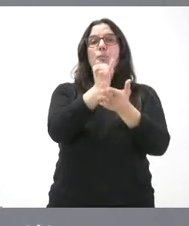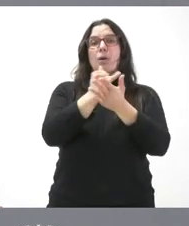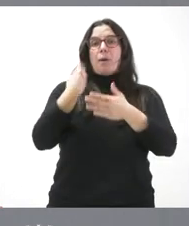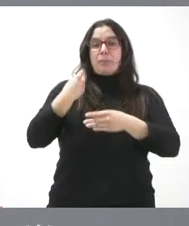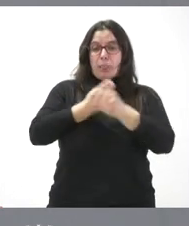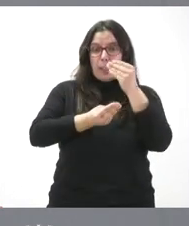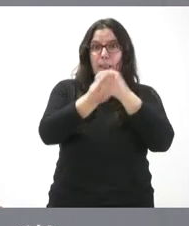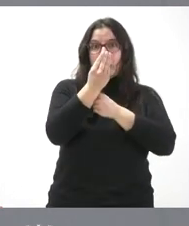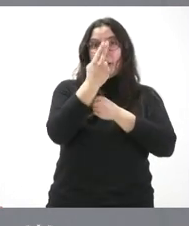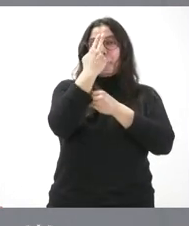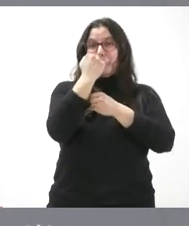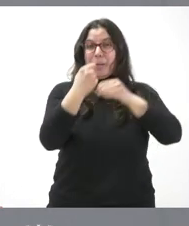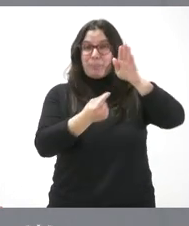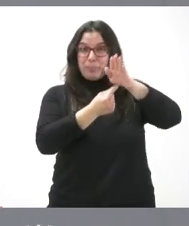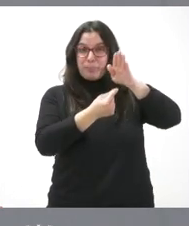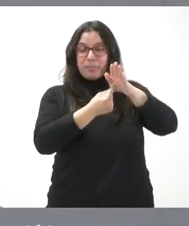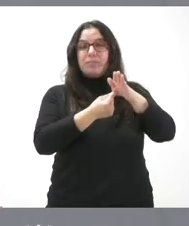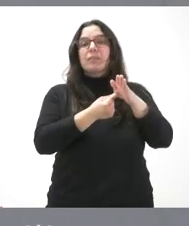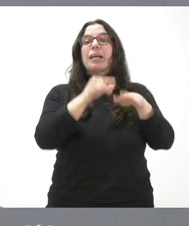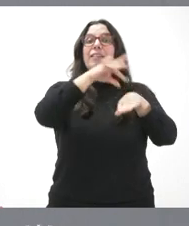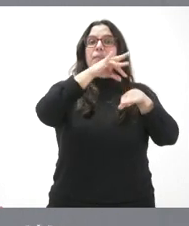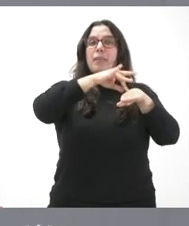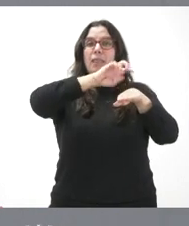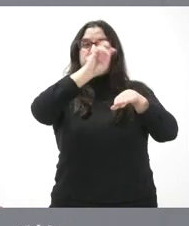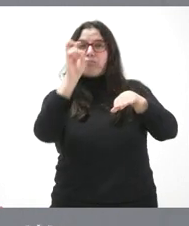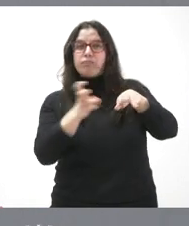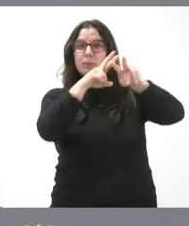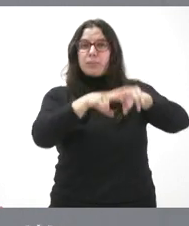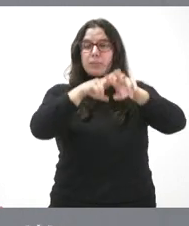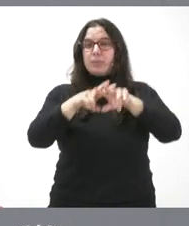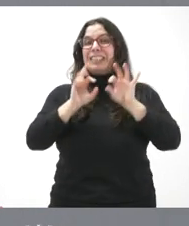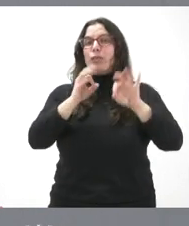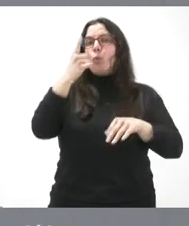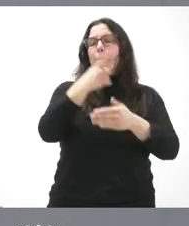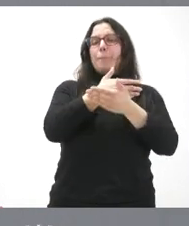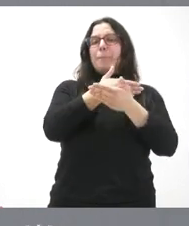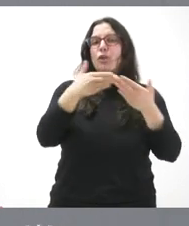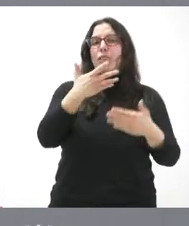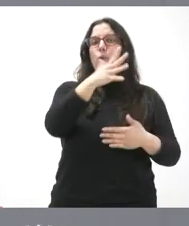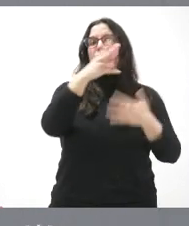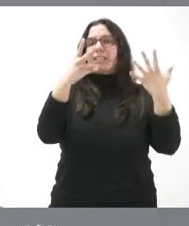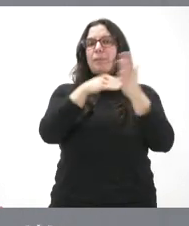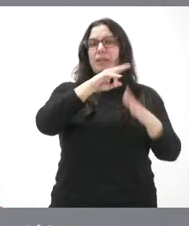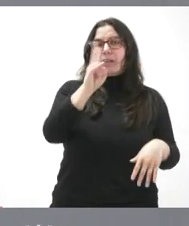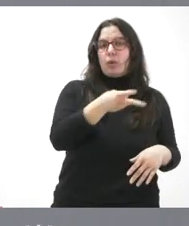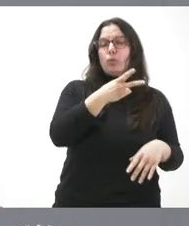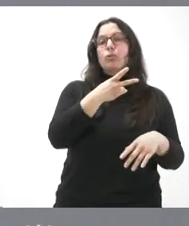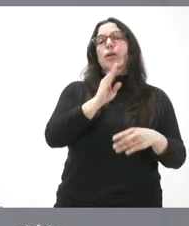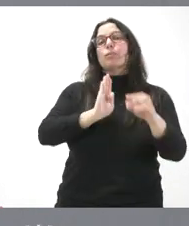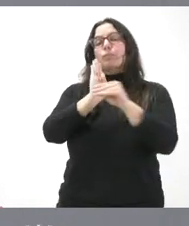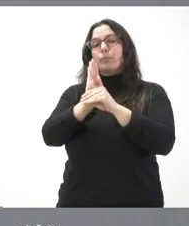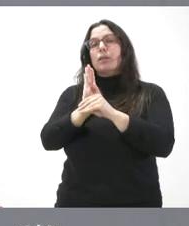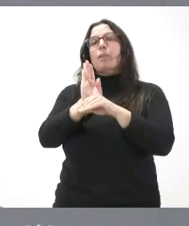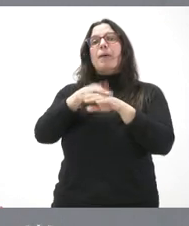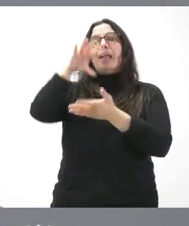los recién nacidos con nuevas patologías, en concreto un millón 57.000 euros. Se dirigen al Centro de Hemoterapia y Hemodonación de